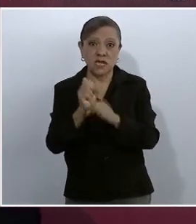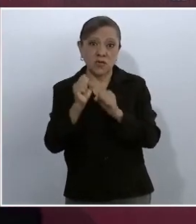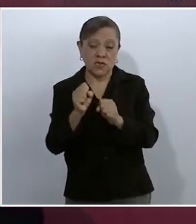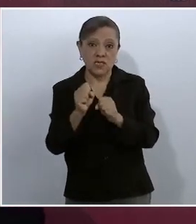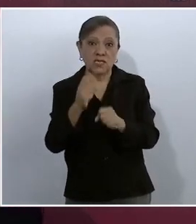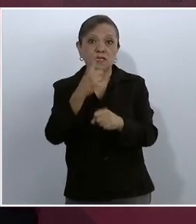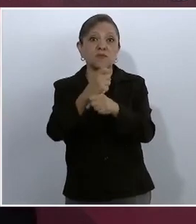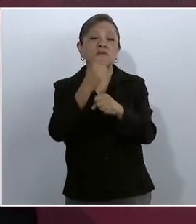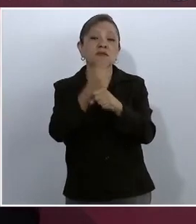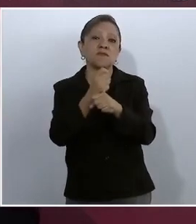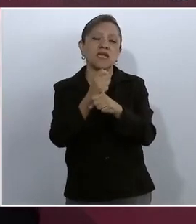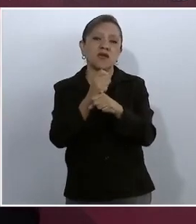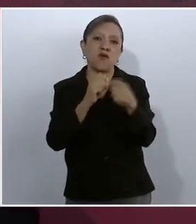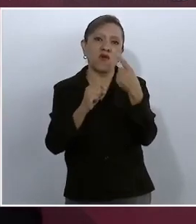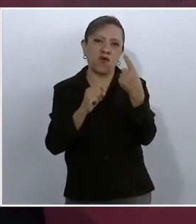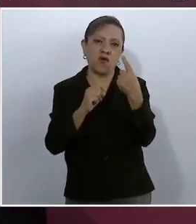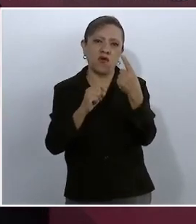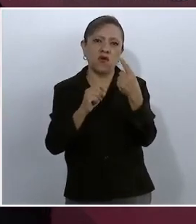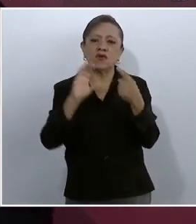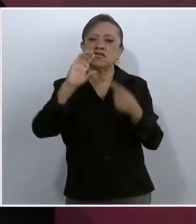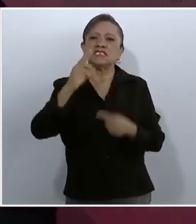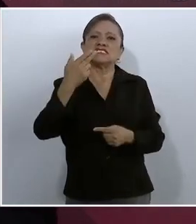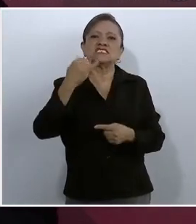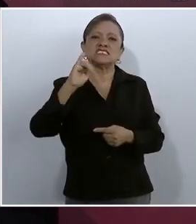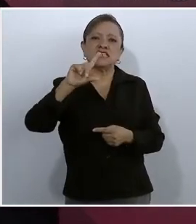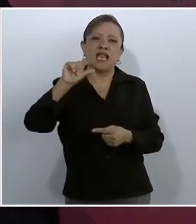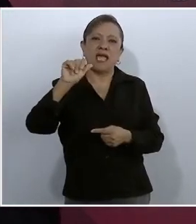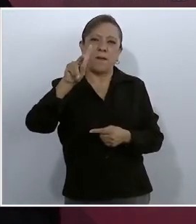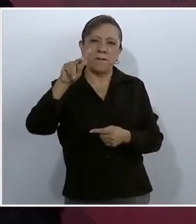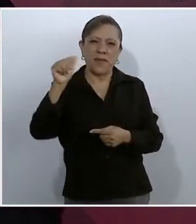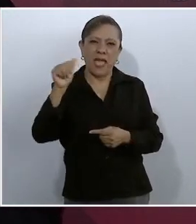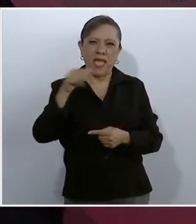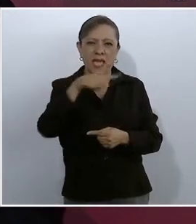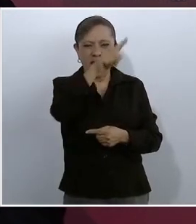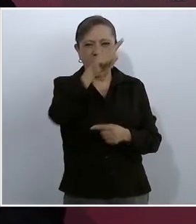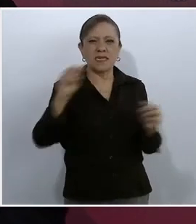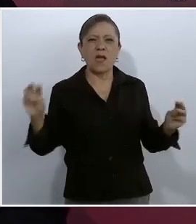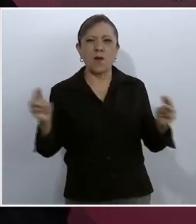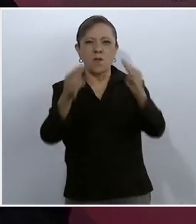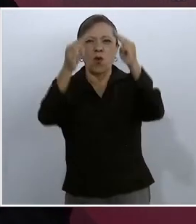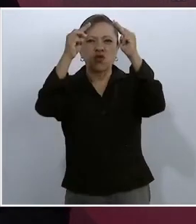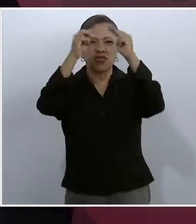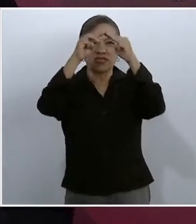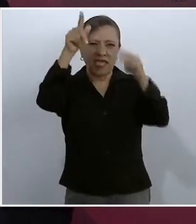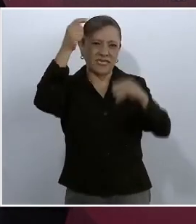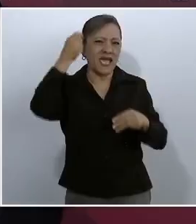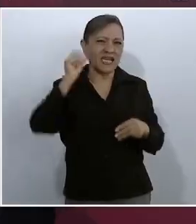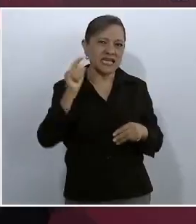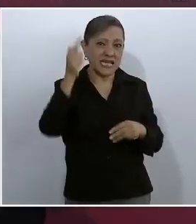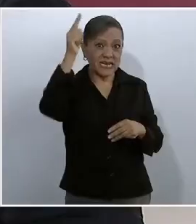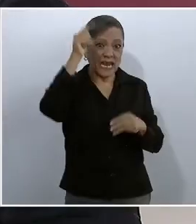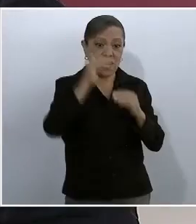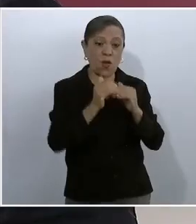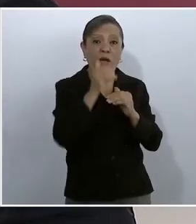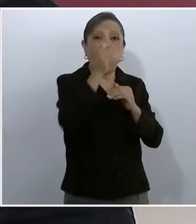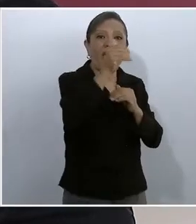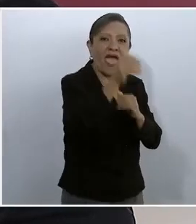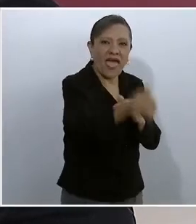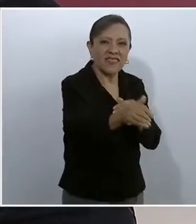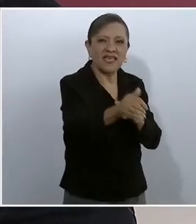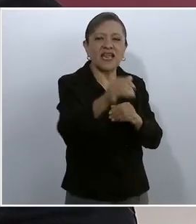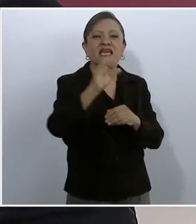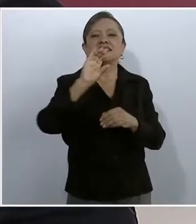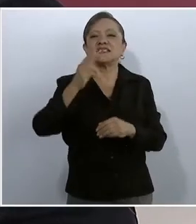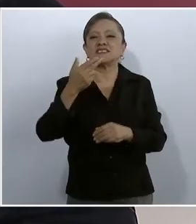primer acto en Chilapa, en la montaña baja de Guerrero, adelante de Chilpancín.